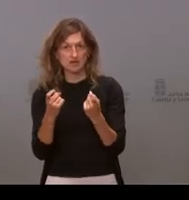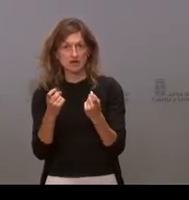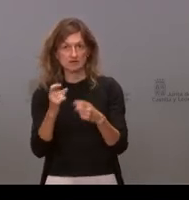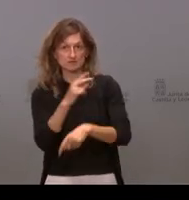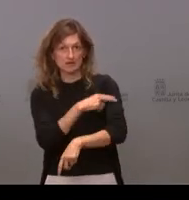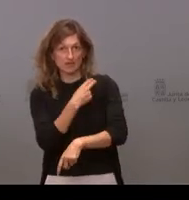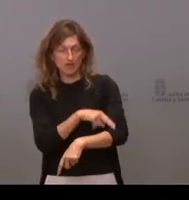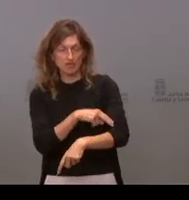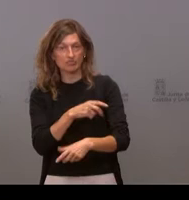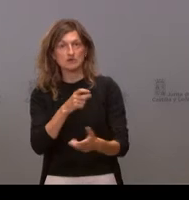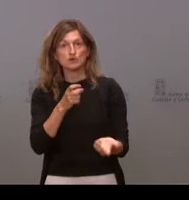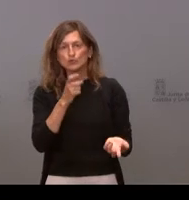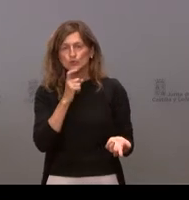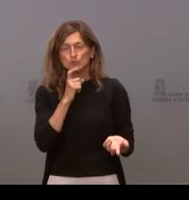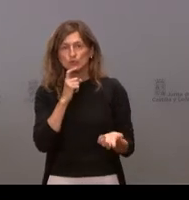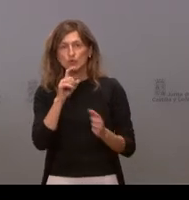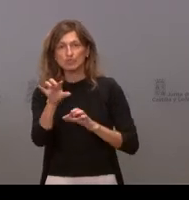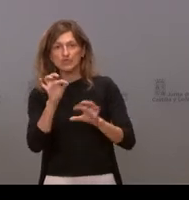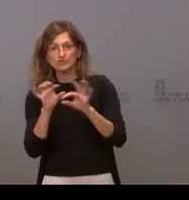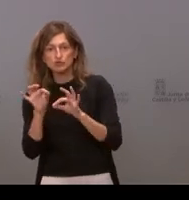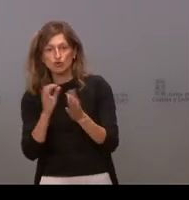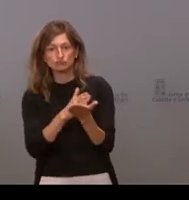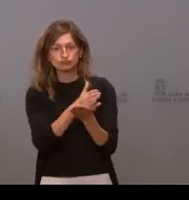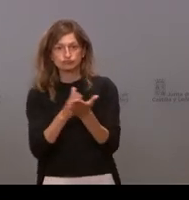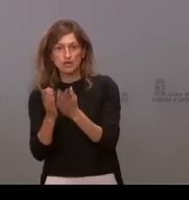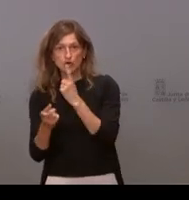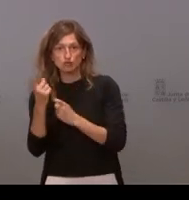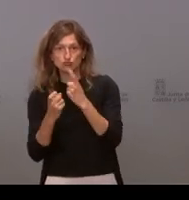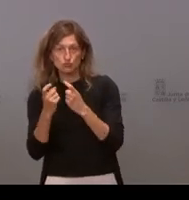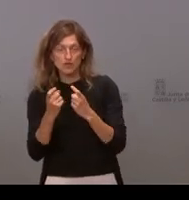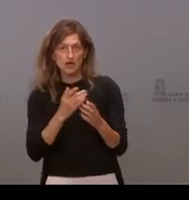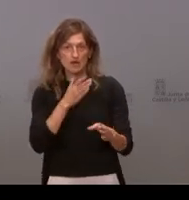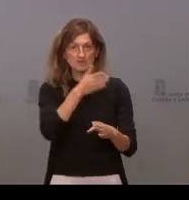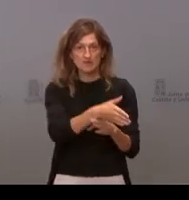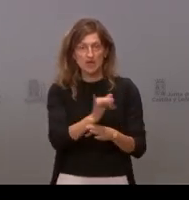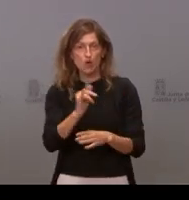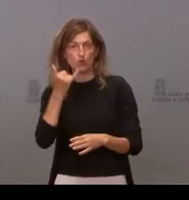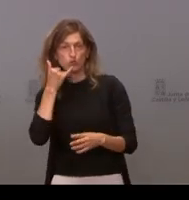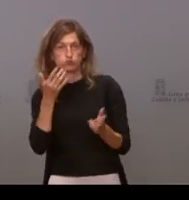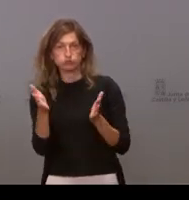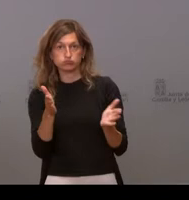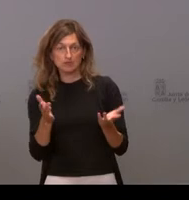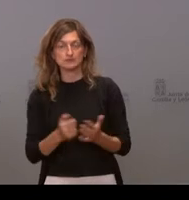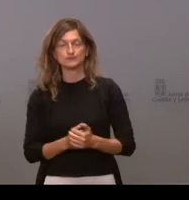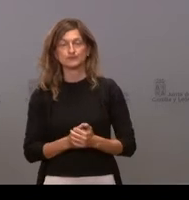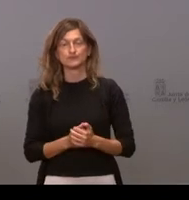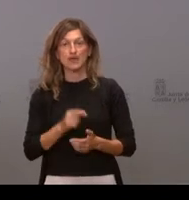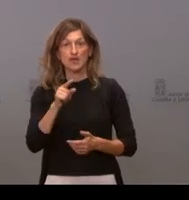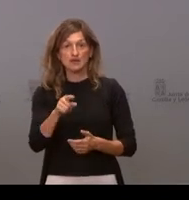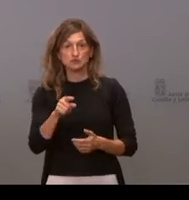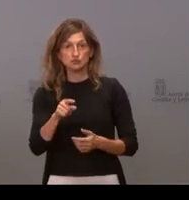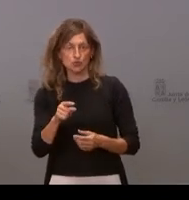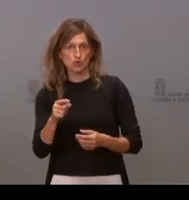sanitario que pudieran decidir ellos qué tipo de consulta querían, si presencial o telefónica. Esto ha ido